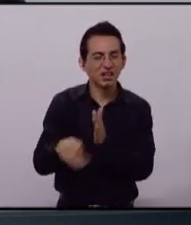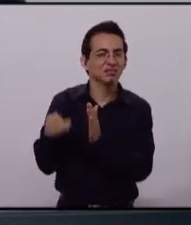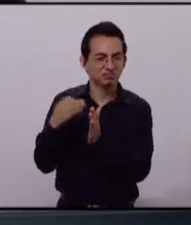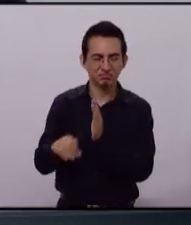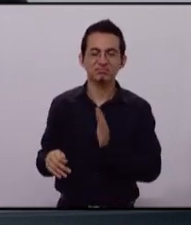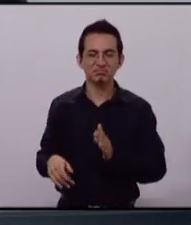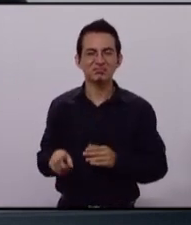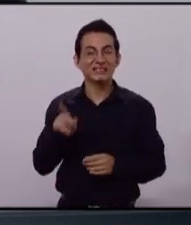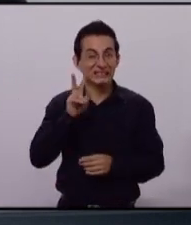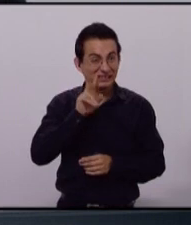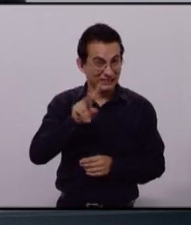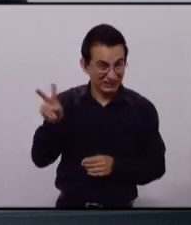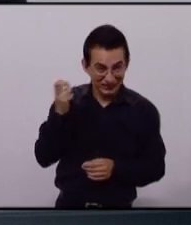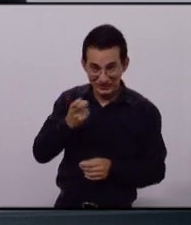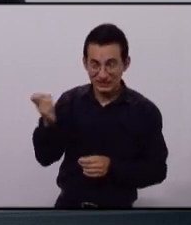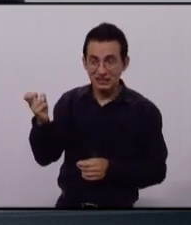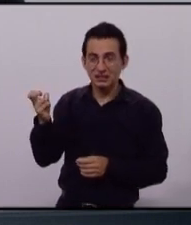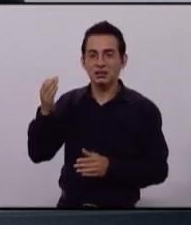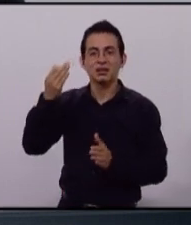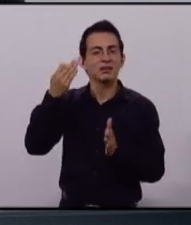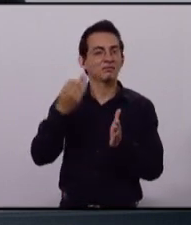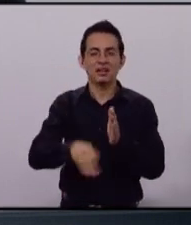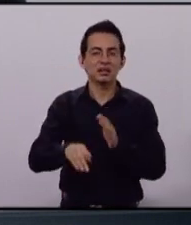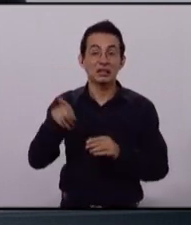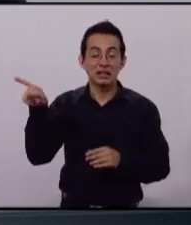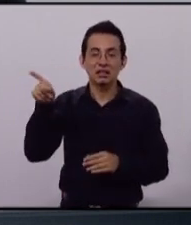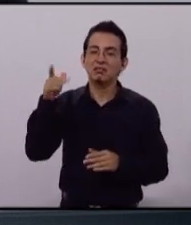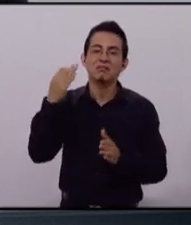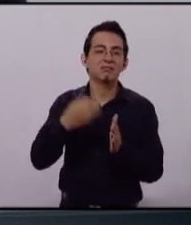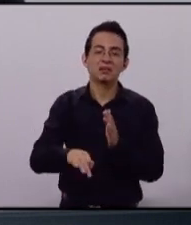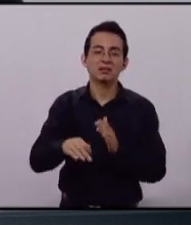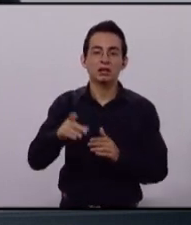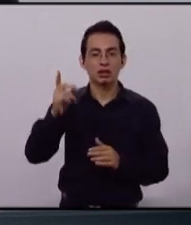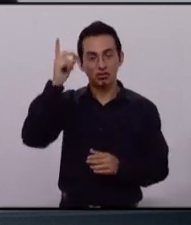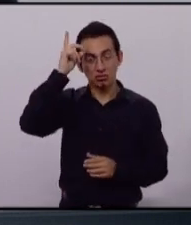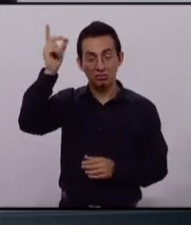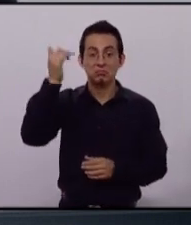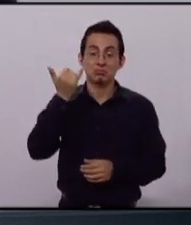les hace falta Dios y huevos.